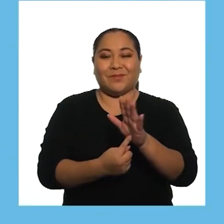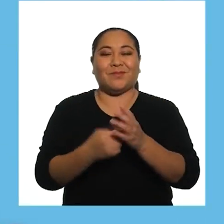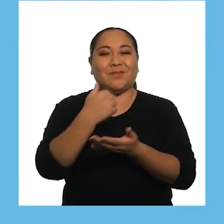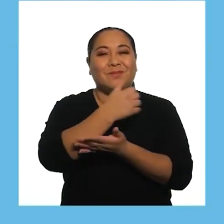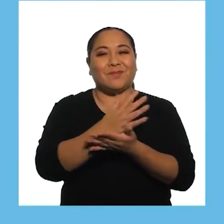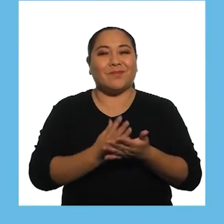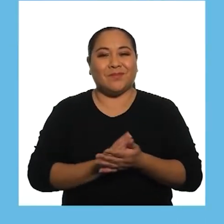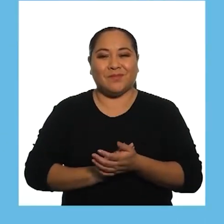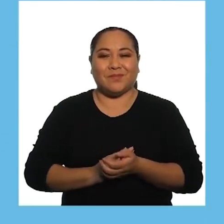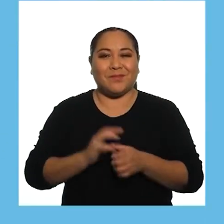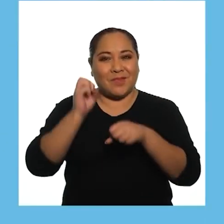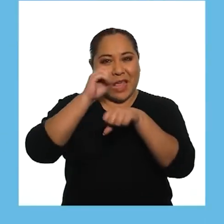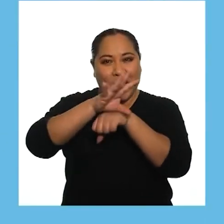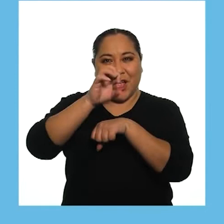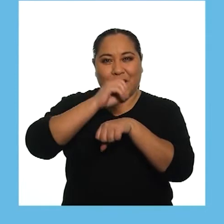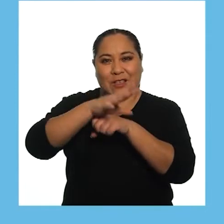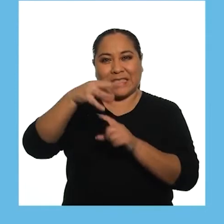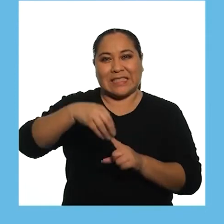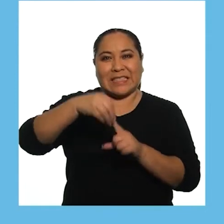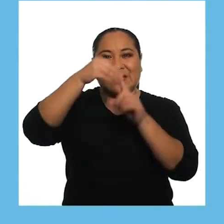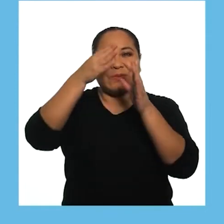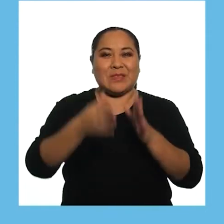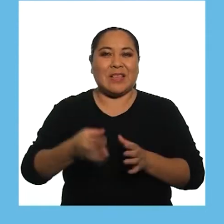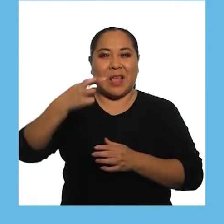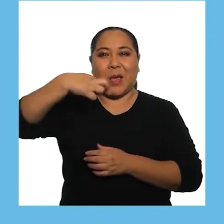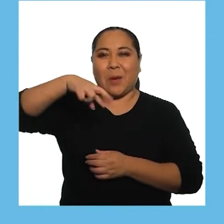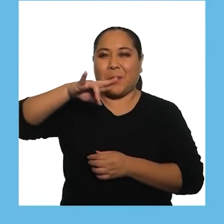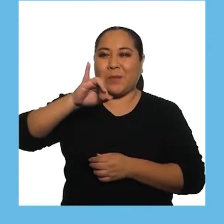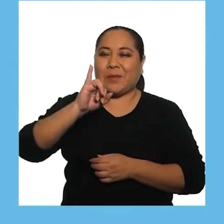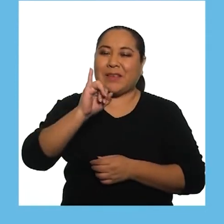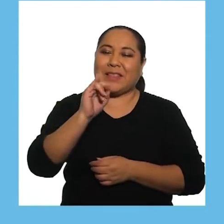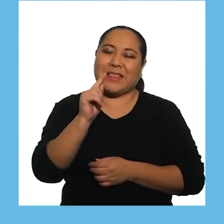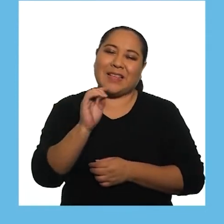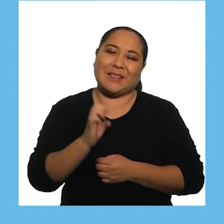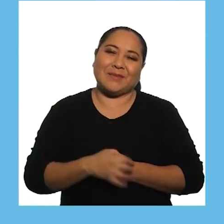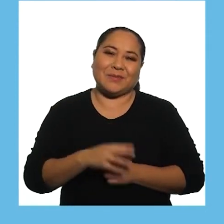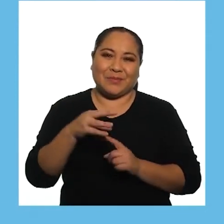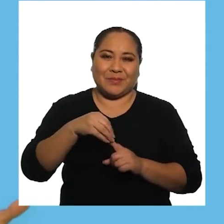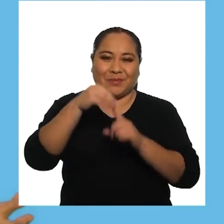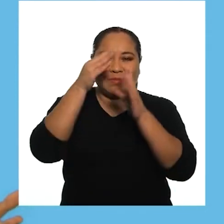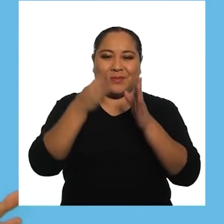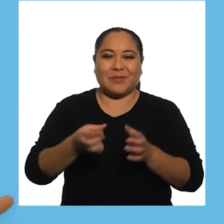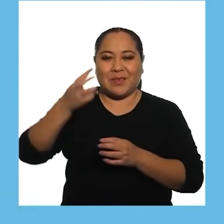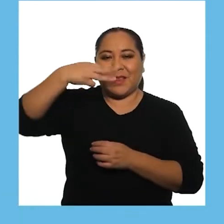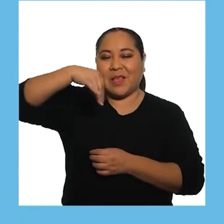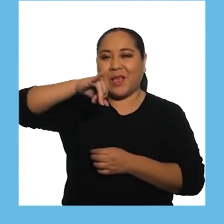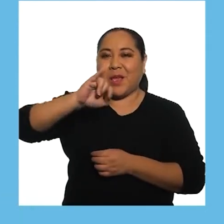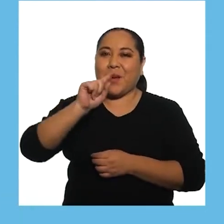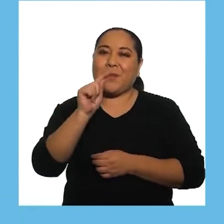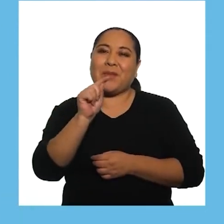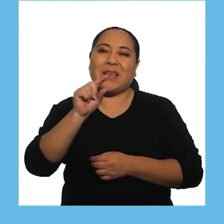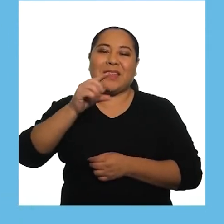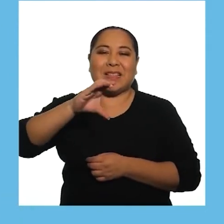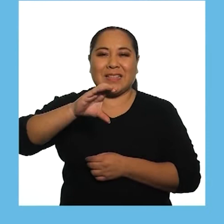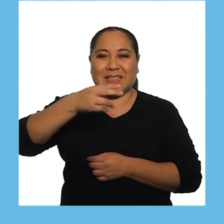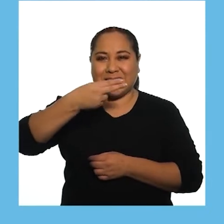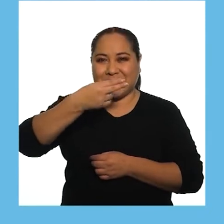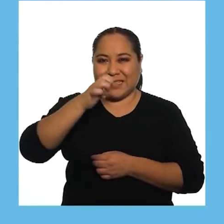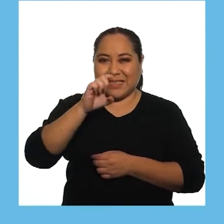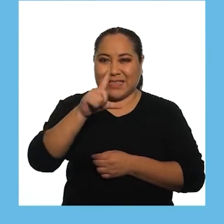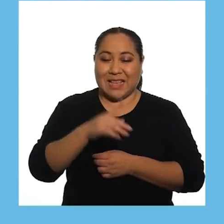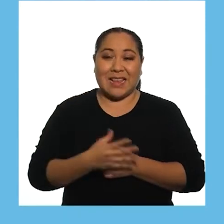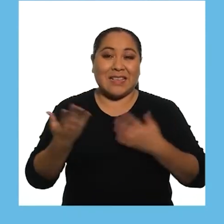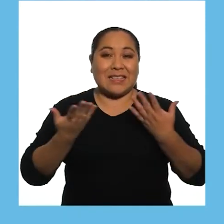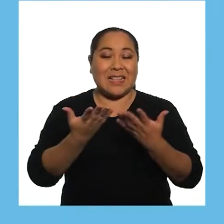presentarles la sección Consejos del Especialista del Prite Nuestro especialista Michel González